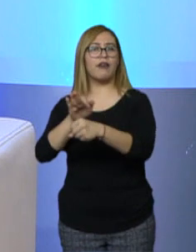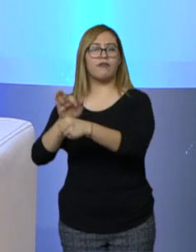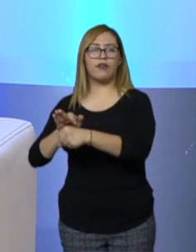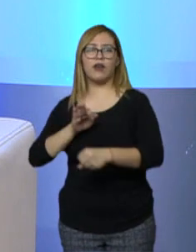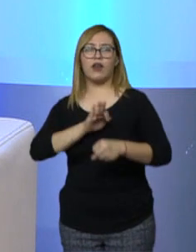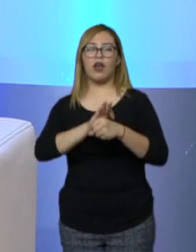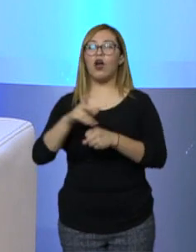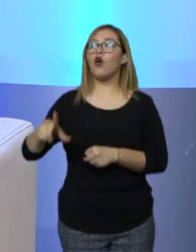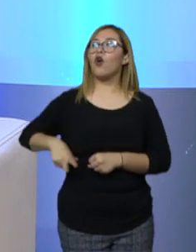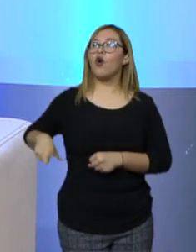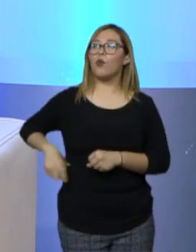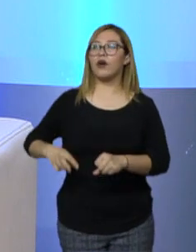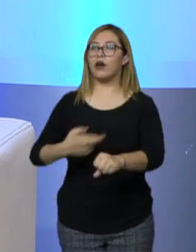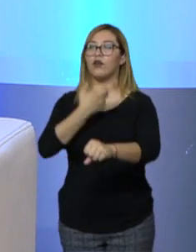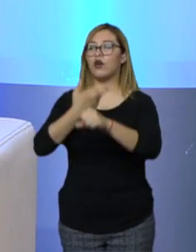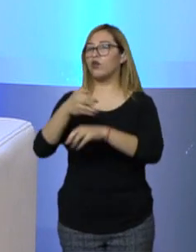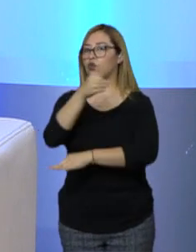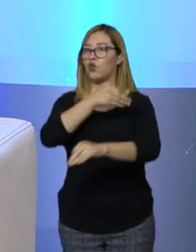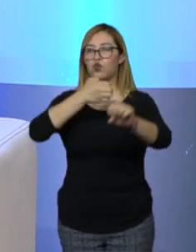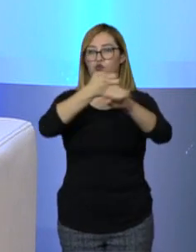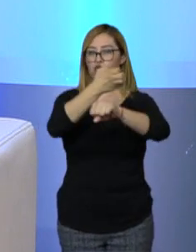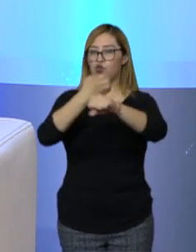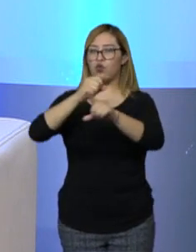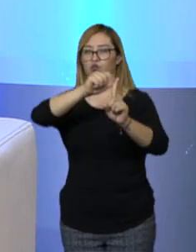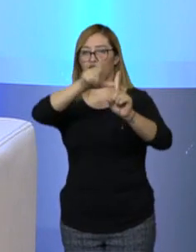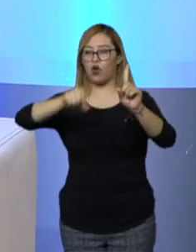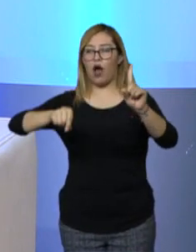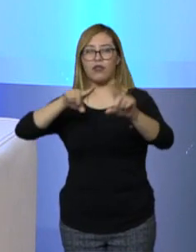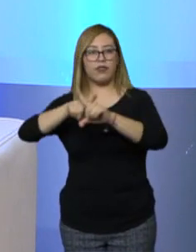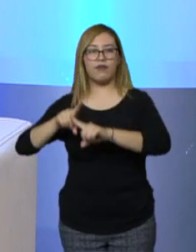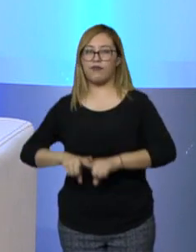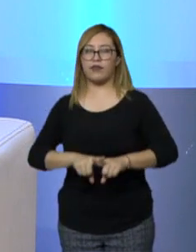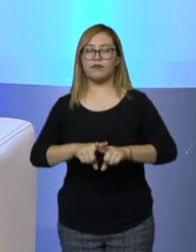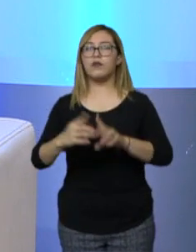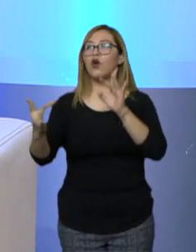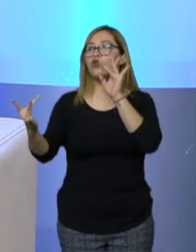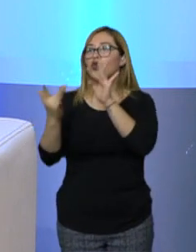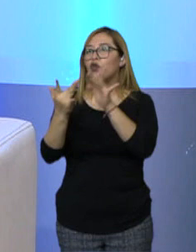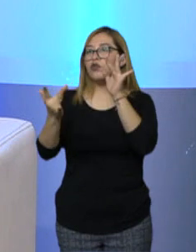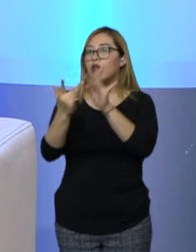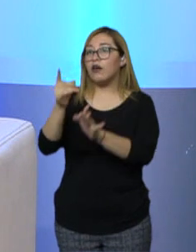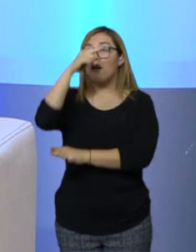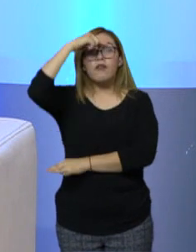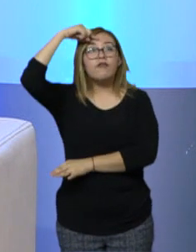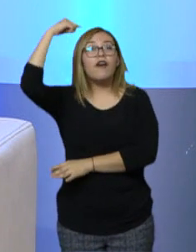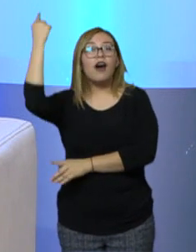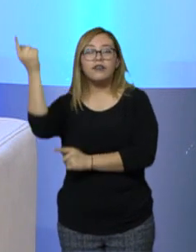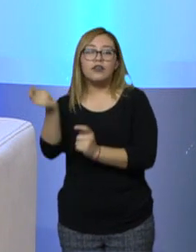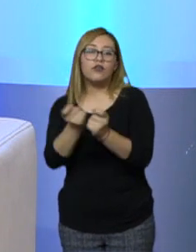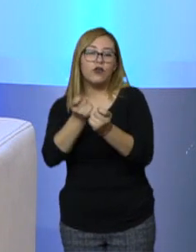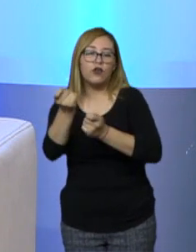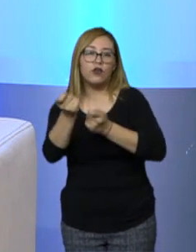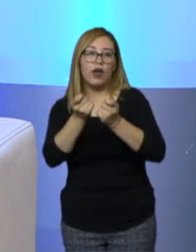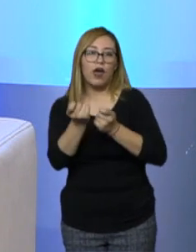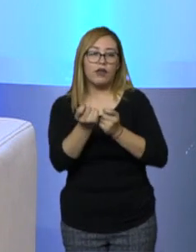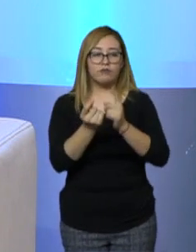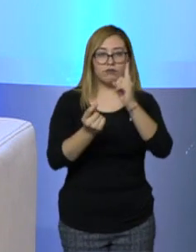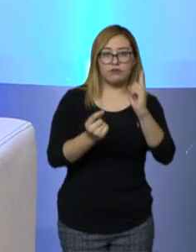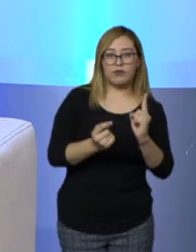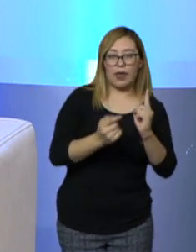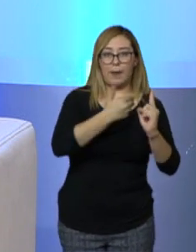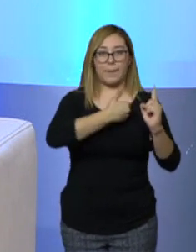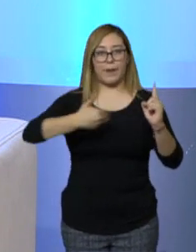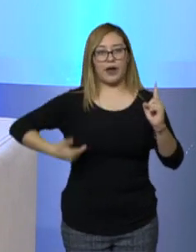gobernadores de todos los estados, y se convierte en un enlace facilitador y mediador político entre el presidente de la República